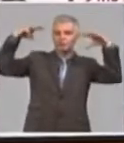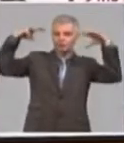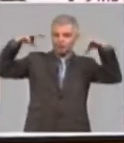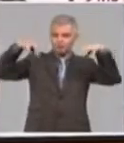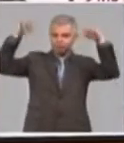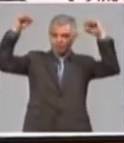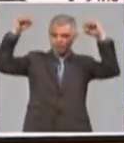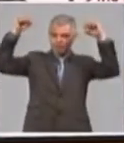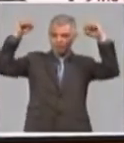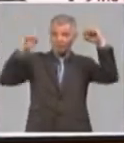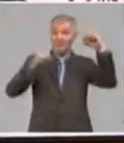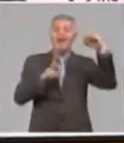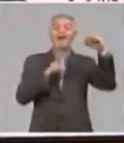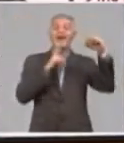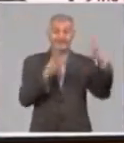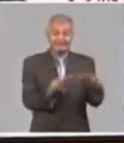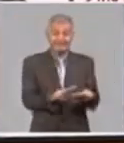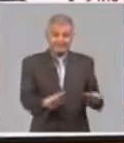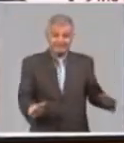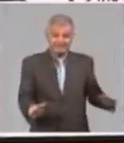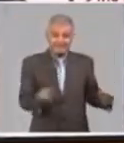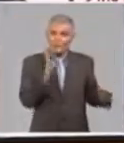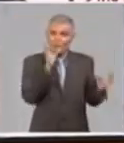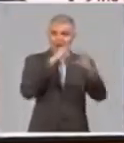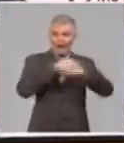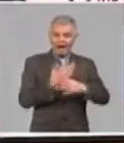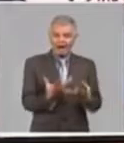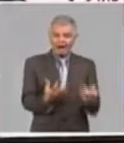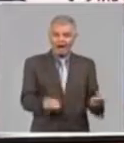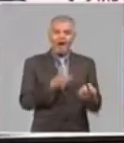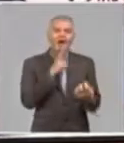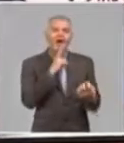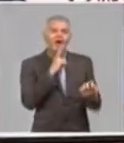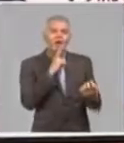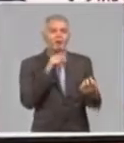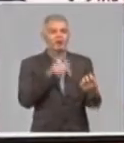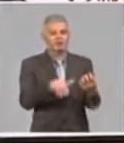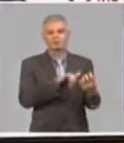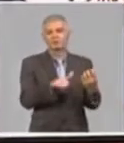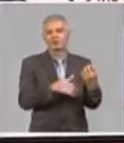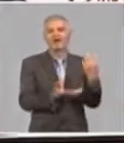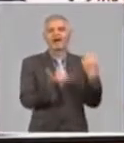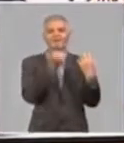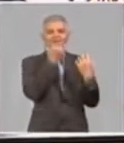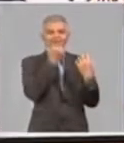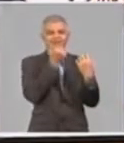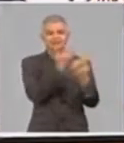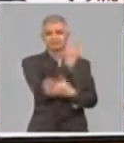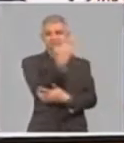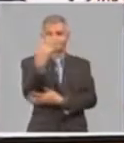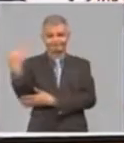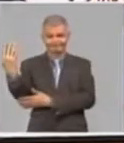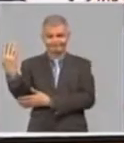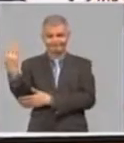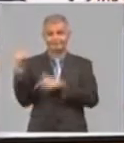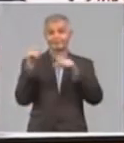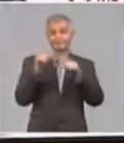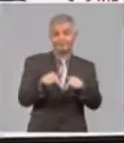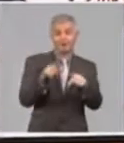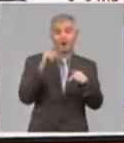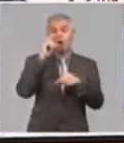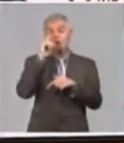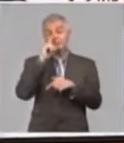suelo no tenga la humedad que se requiere. Al comienzo del periodo poco lluvioso en el país, me estoy refiriendo a